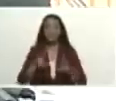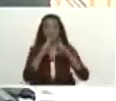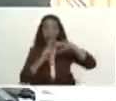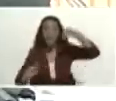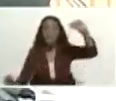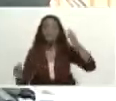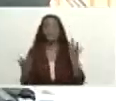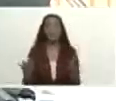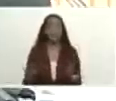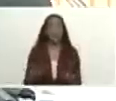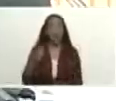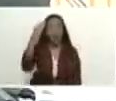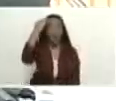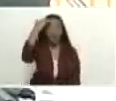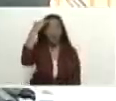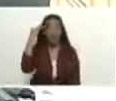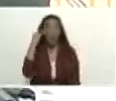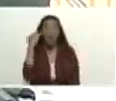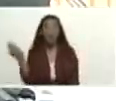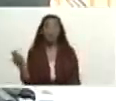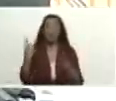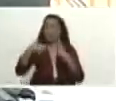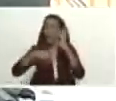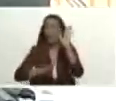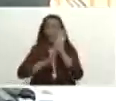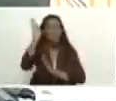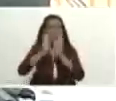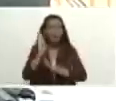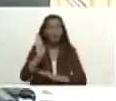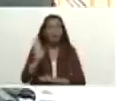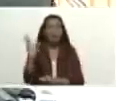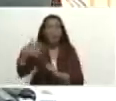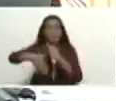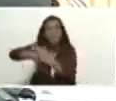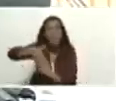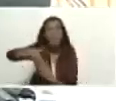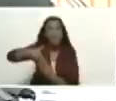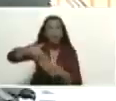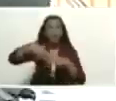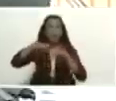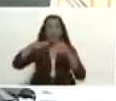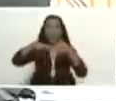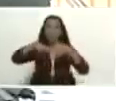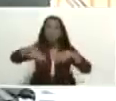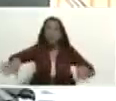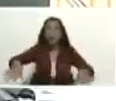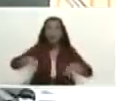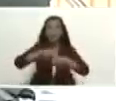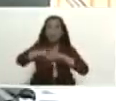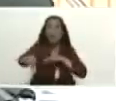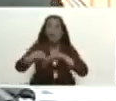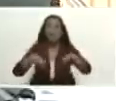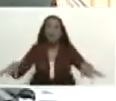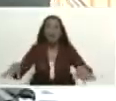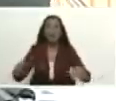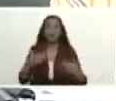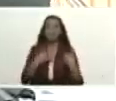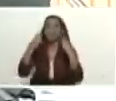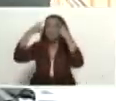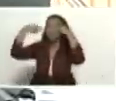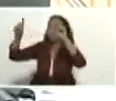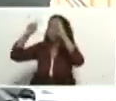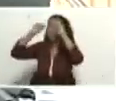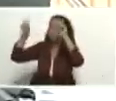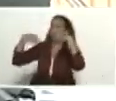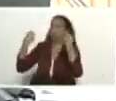para transitar el siglo XXI y nuestra América separada dividida cada quien viendo a